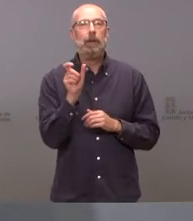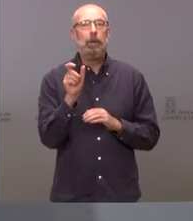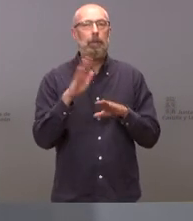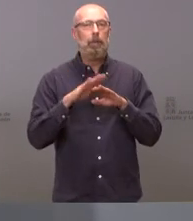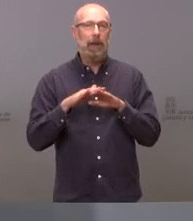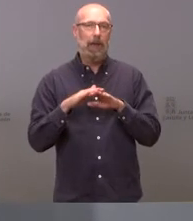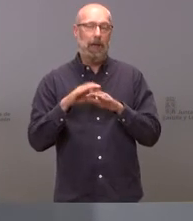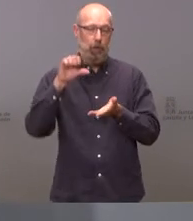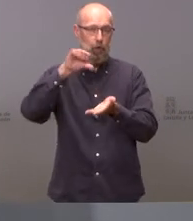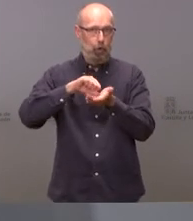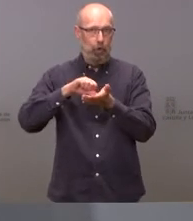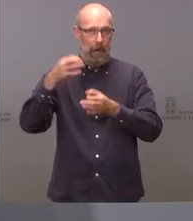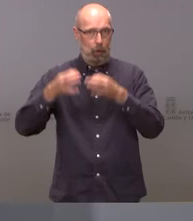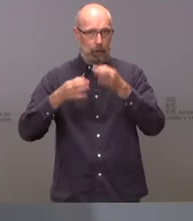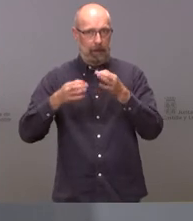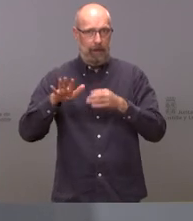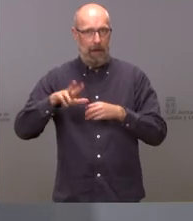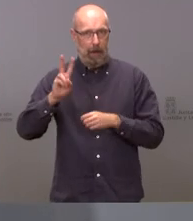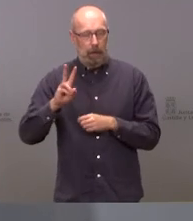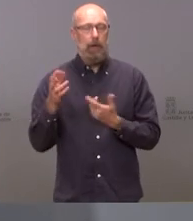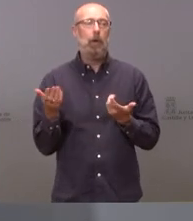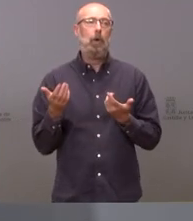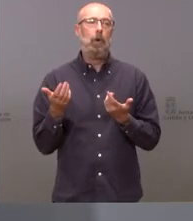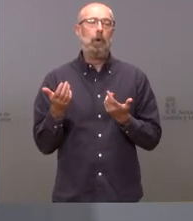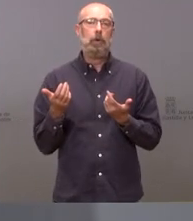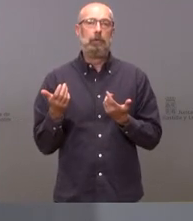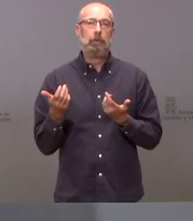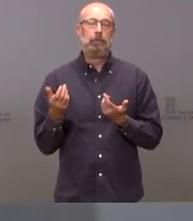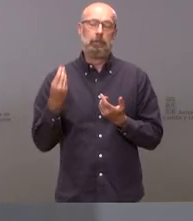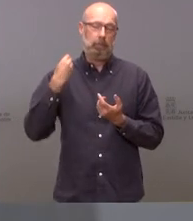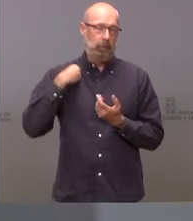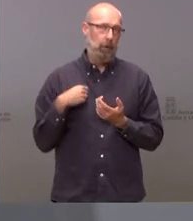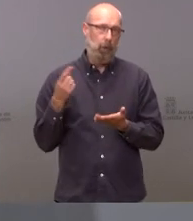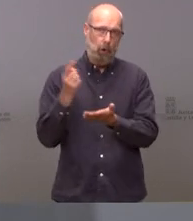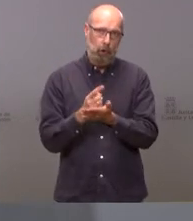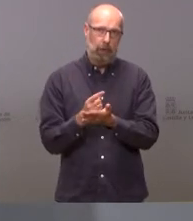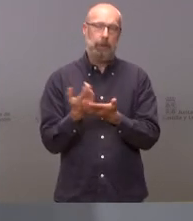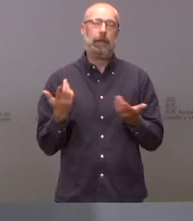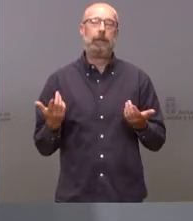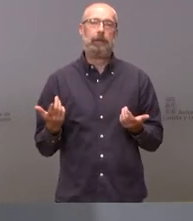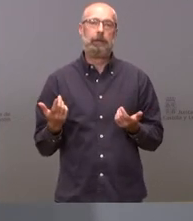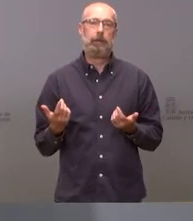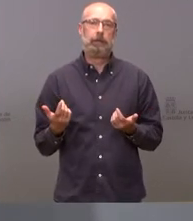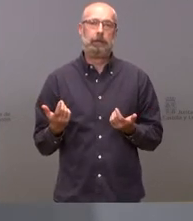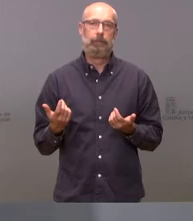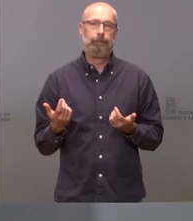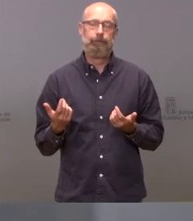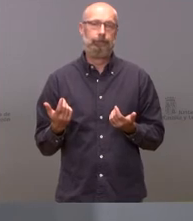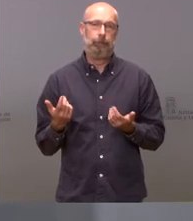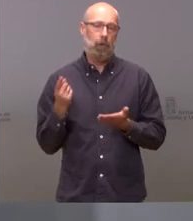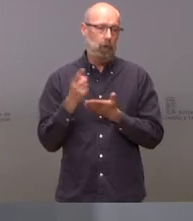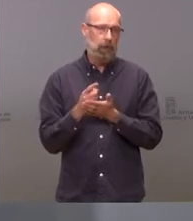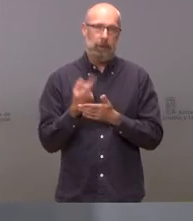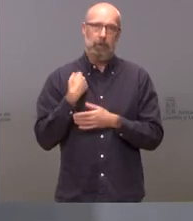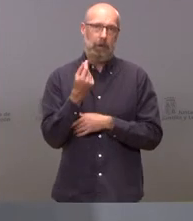justicia en Valladolid por ejemplo en la cual nuevamente vuelve a salir con una cantidad